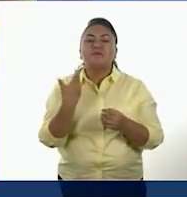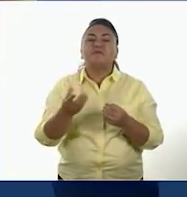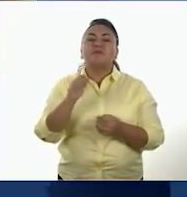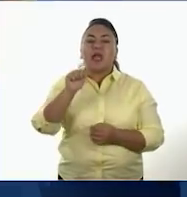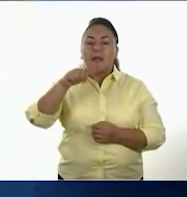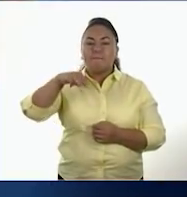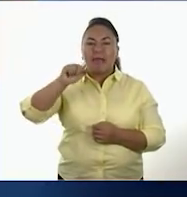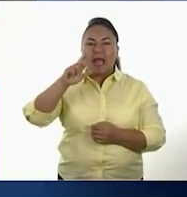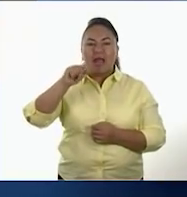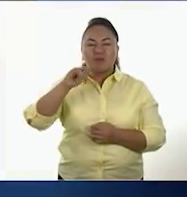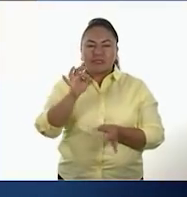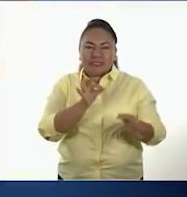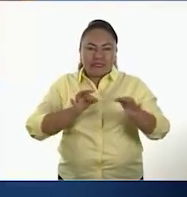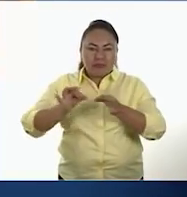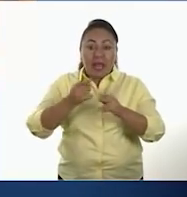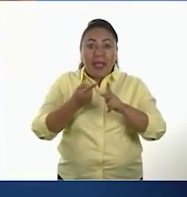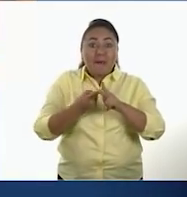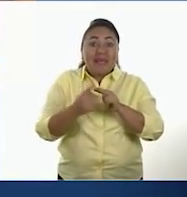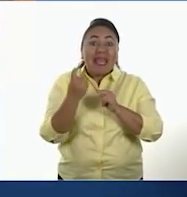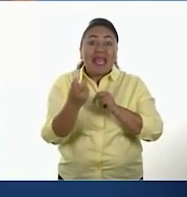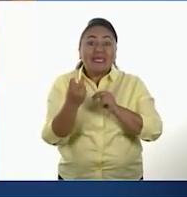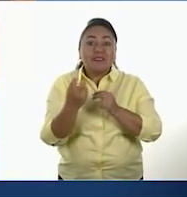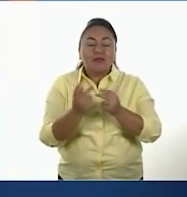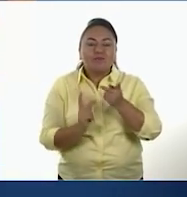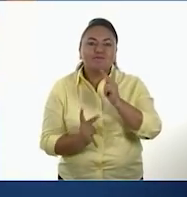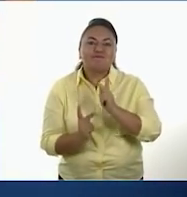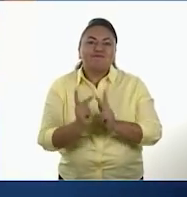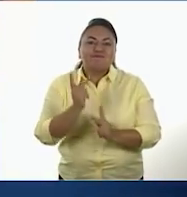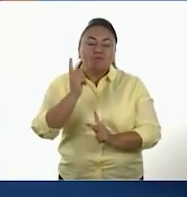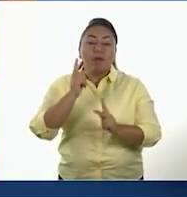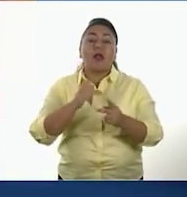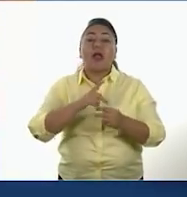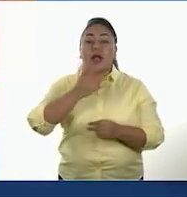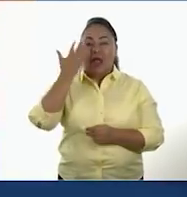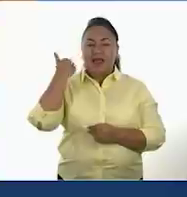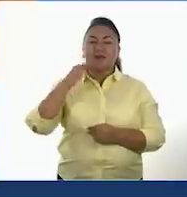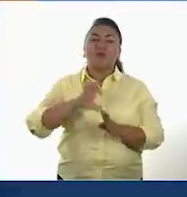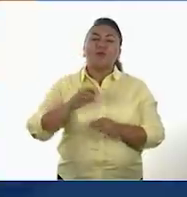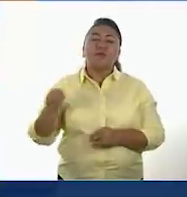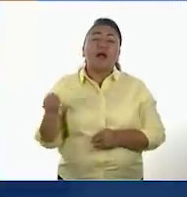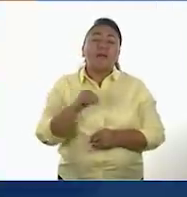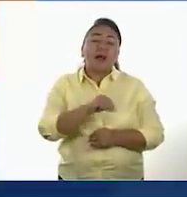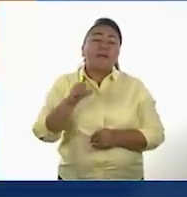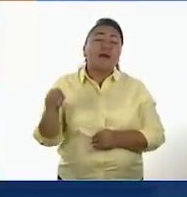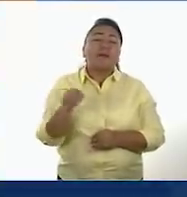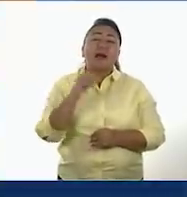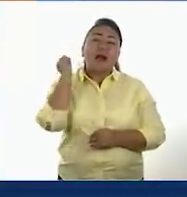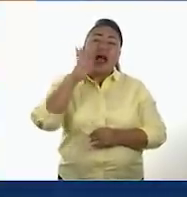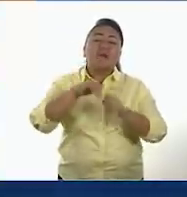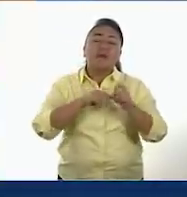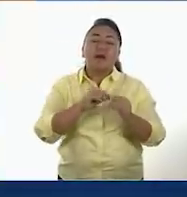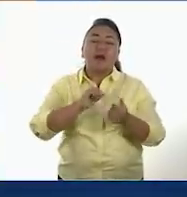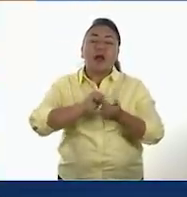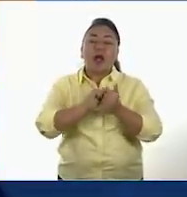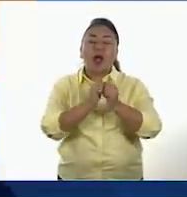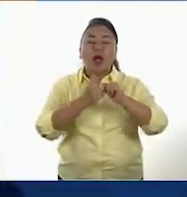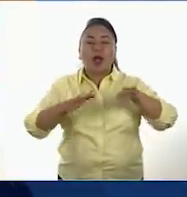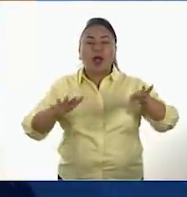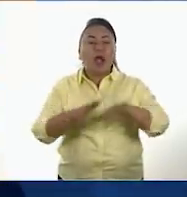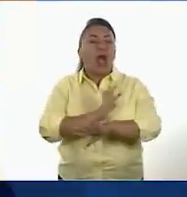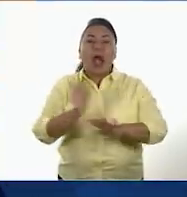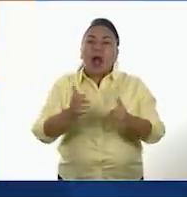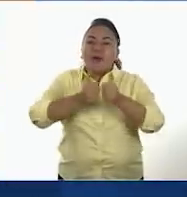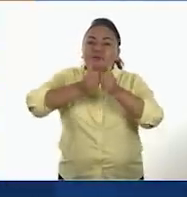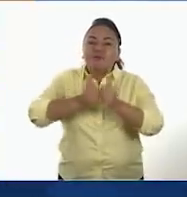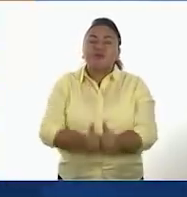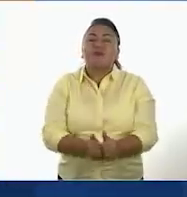la agricultura. El tránsito de nómadas a sedentarios fue posible gracias a la consolidación del proceso